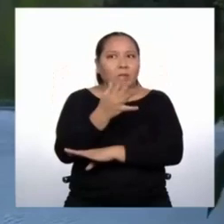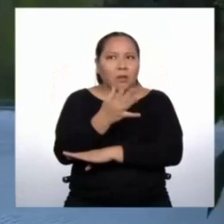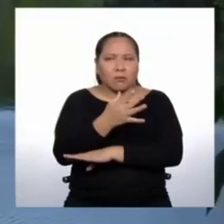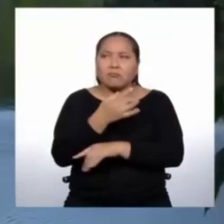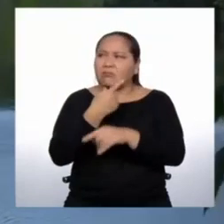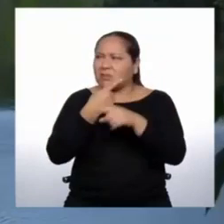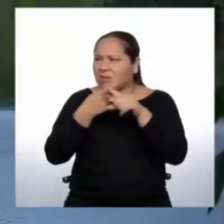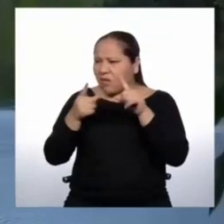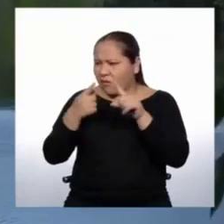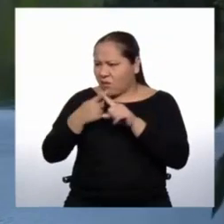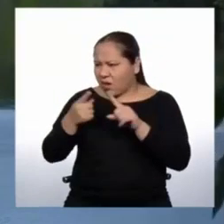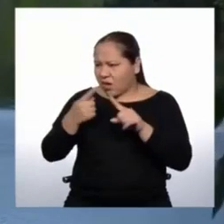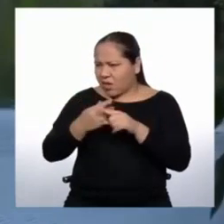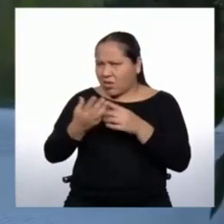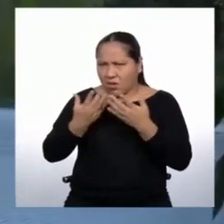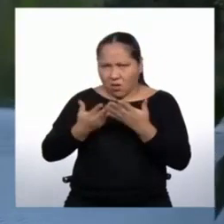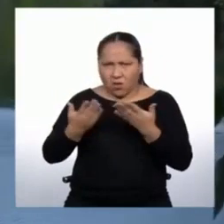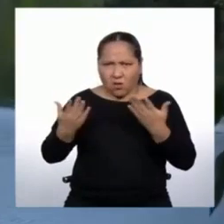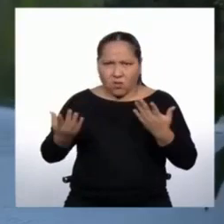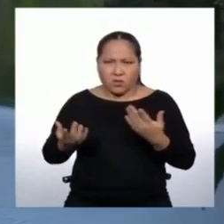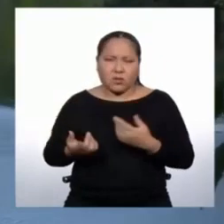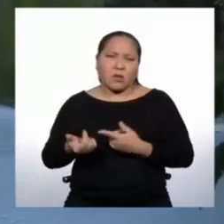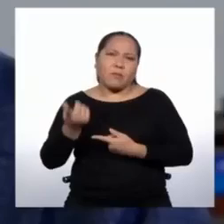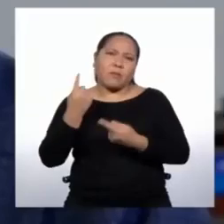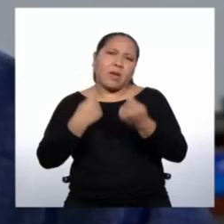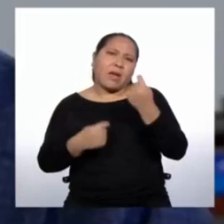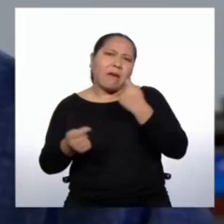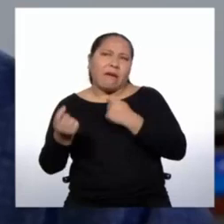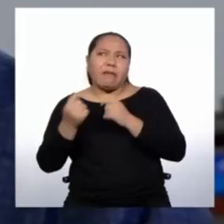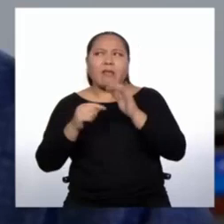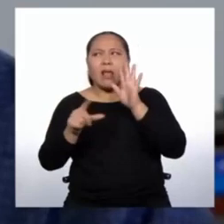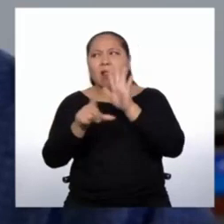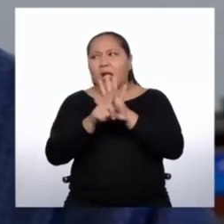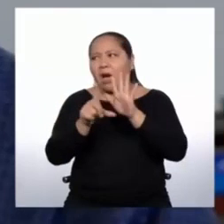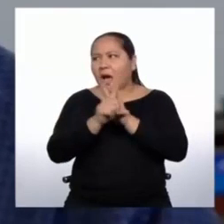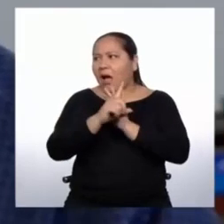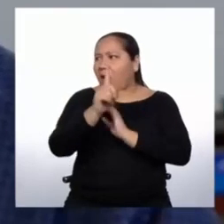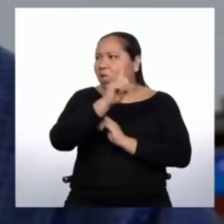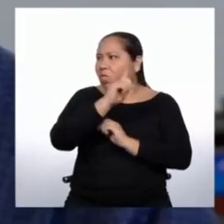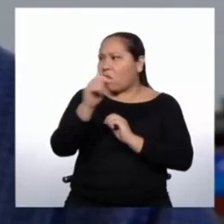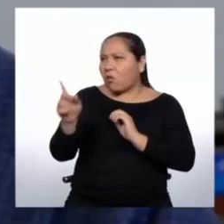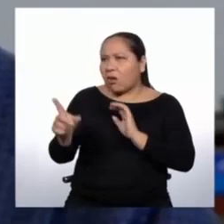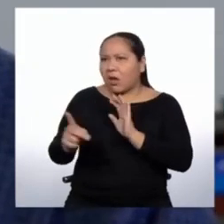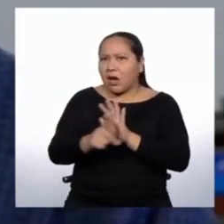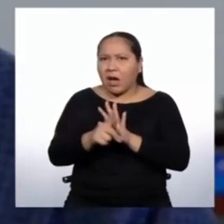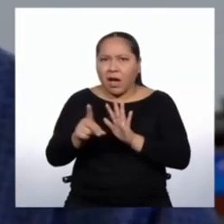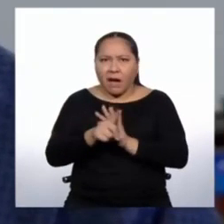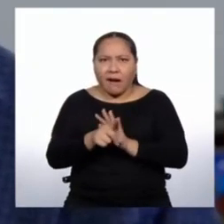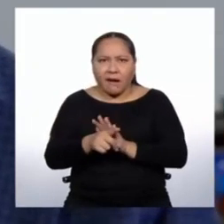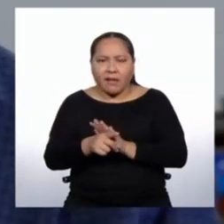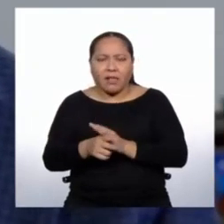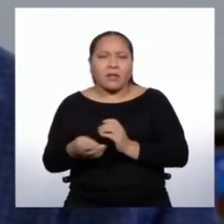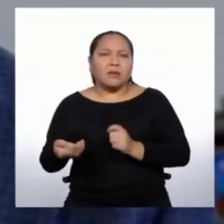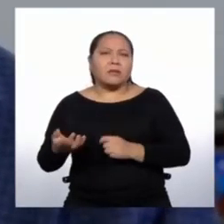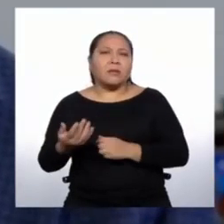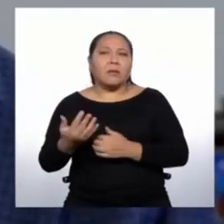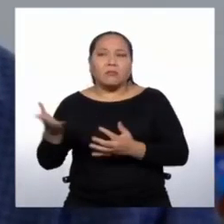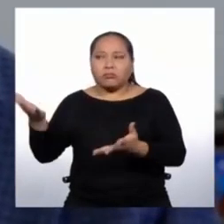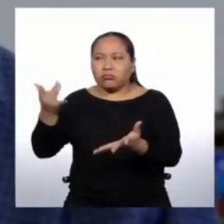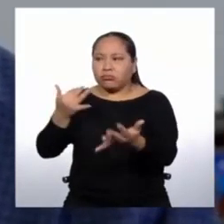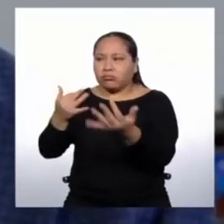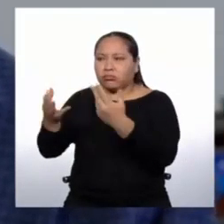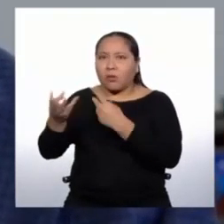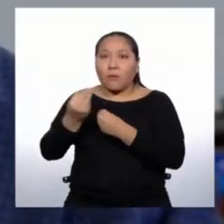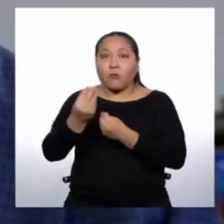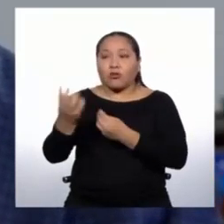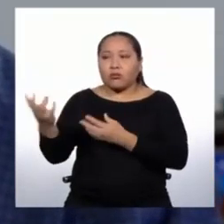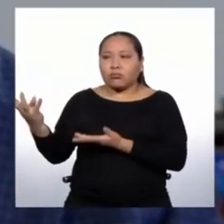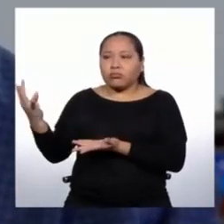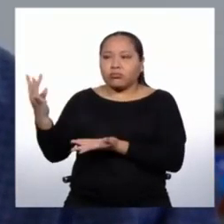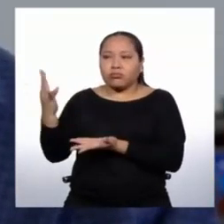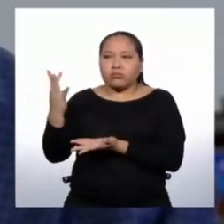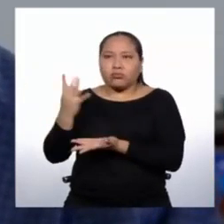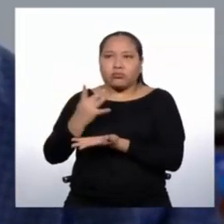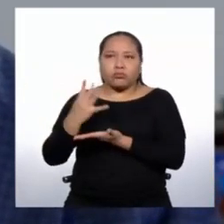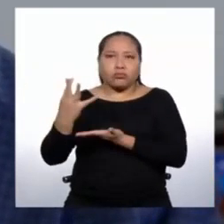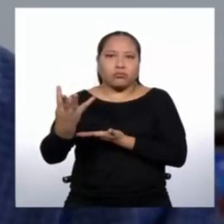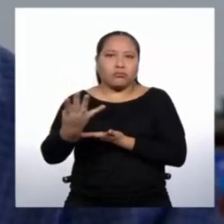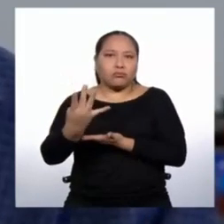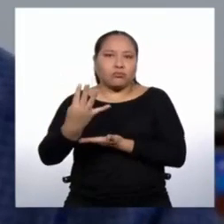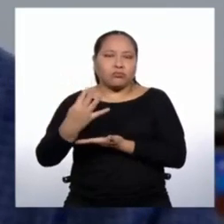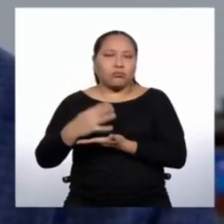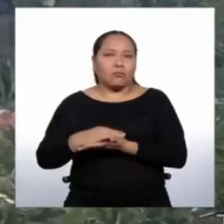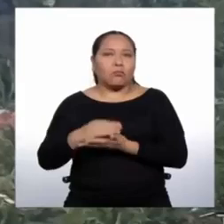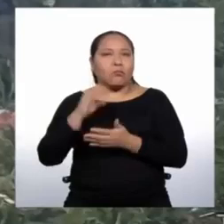formal, informal, legal e ilegal, ha atraído también a muchos migrantes. Entonces, por ejemplo, encontré